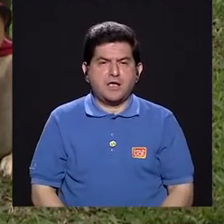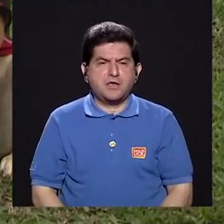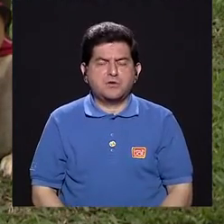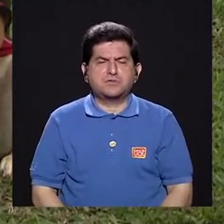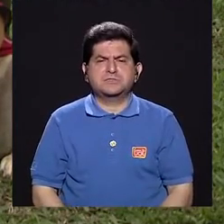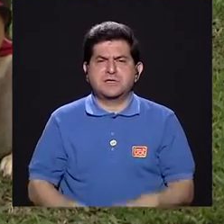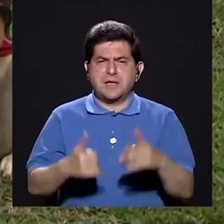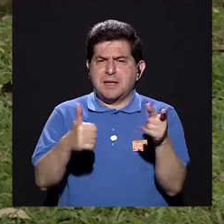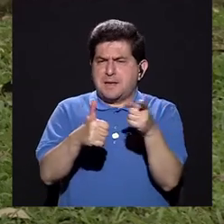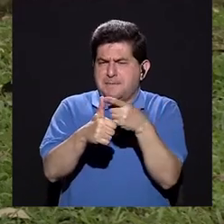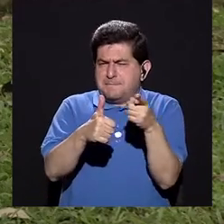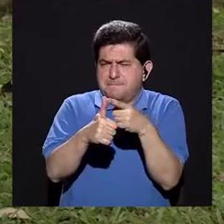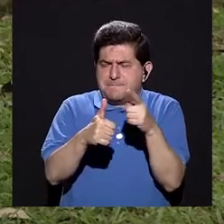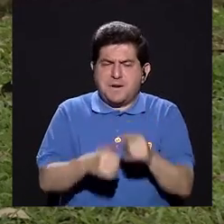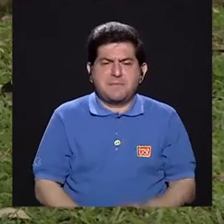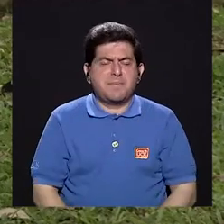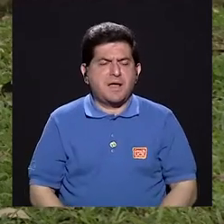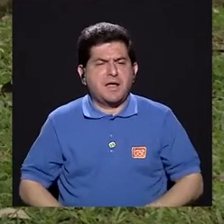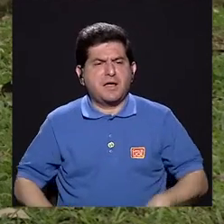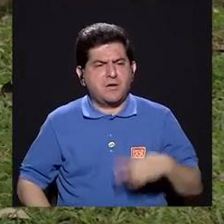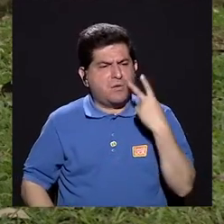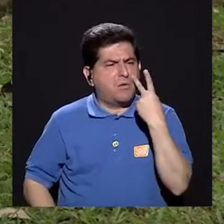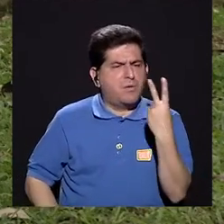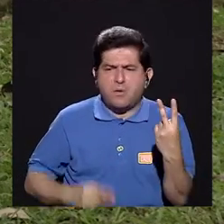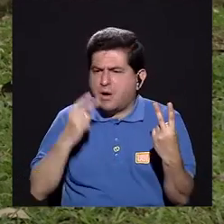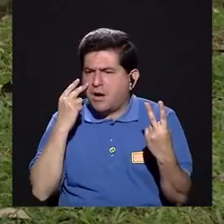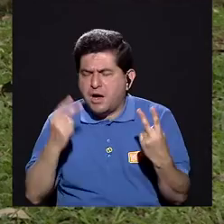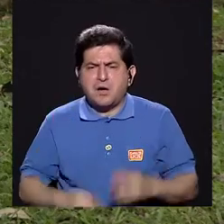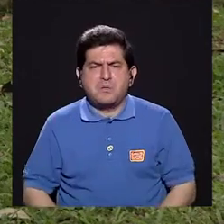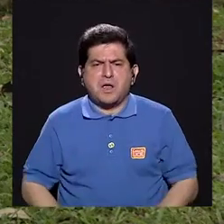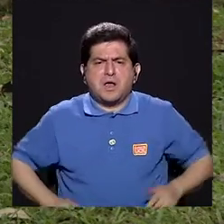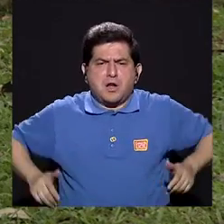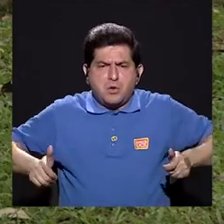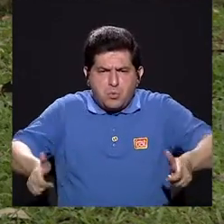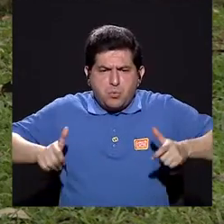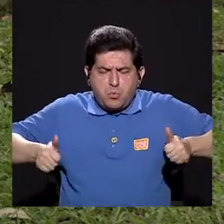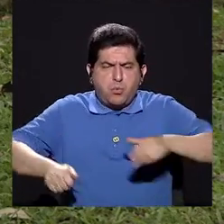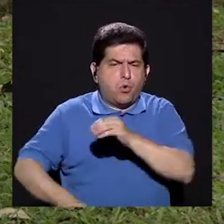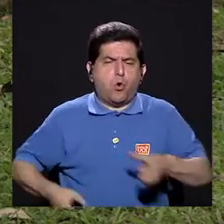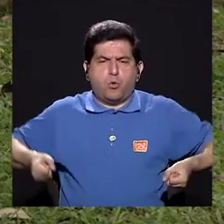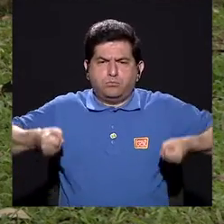familiaricen con sillas de ruedas, con andaderas,